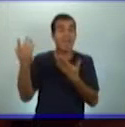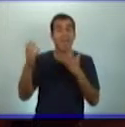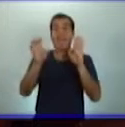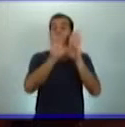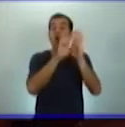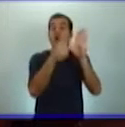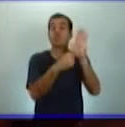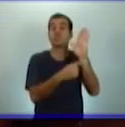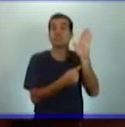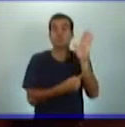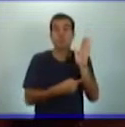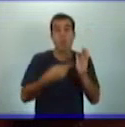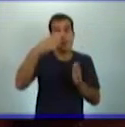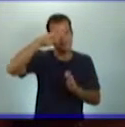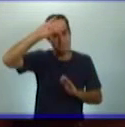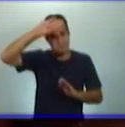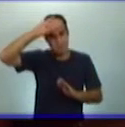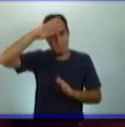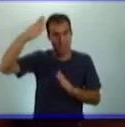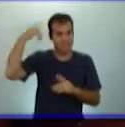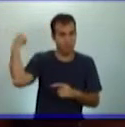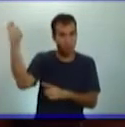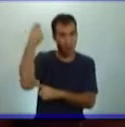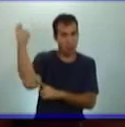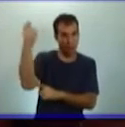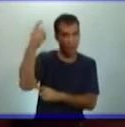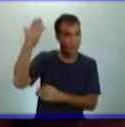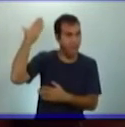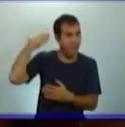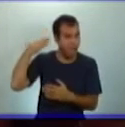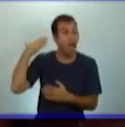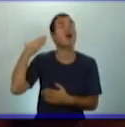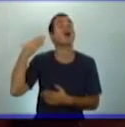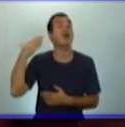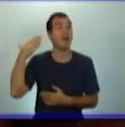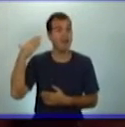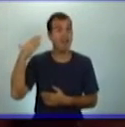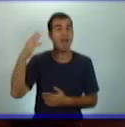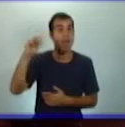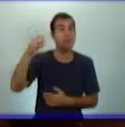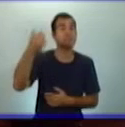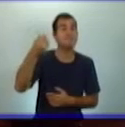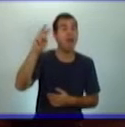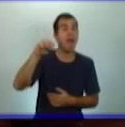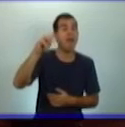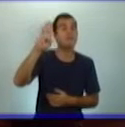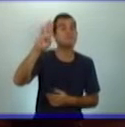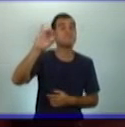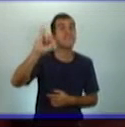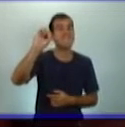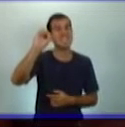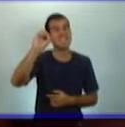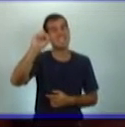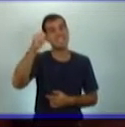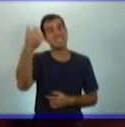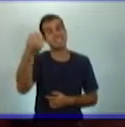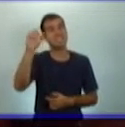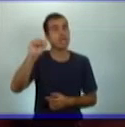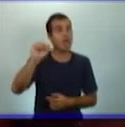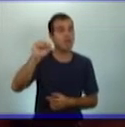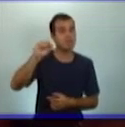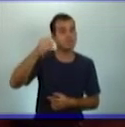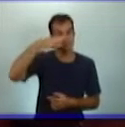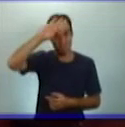manvisas? Bueno, las constituciones manvisas, como todas las constituciones,